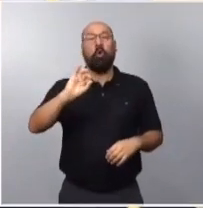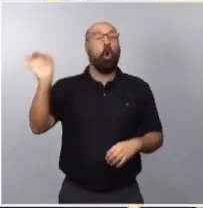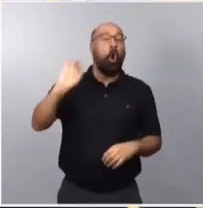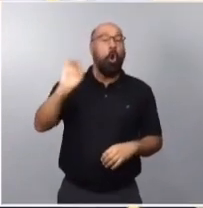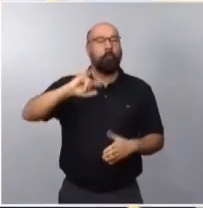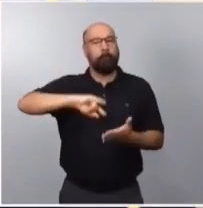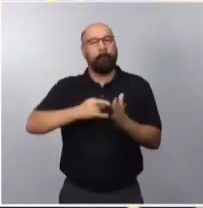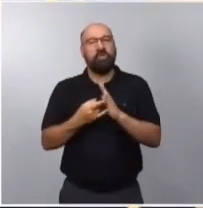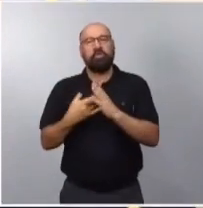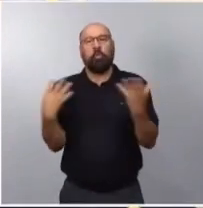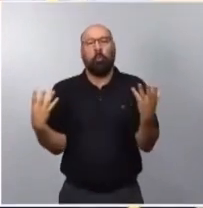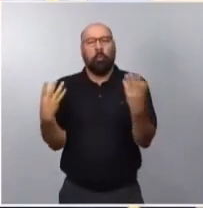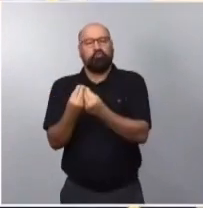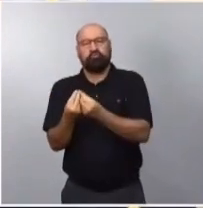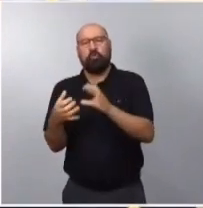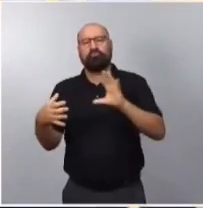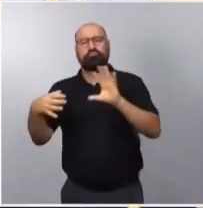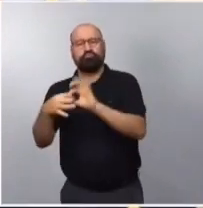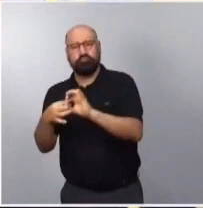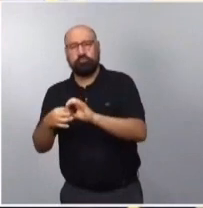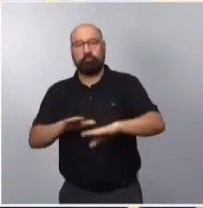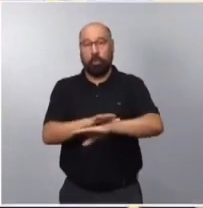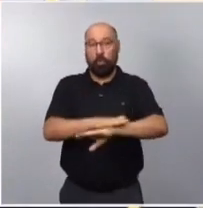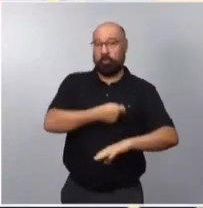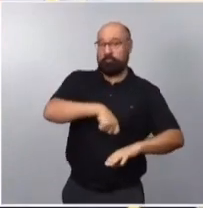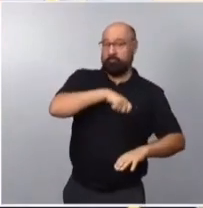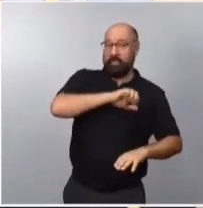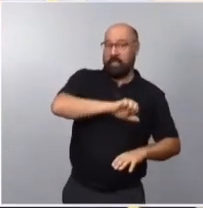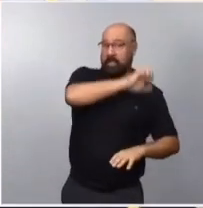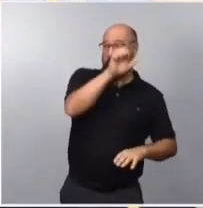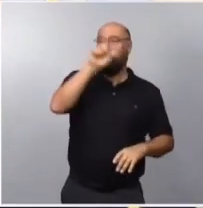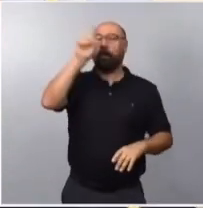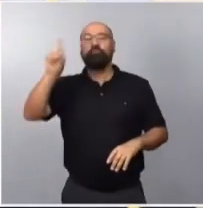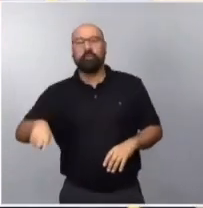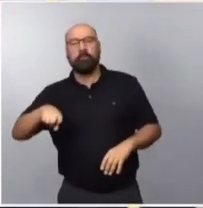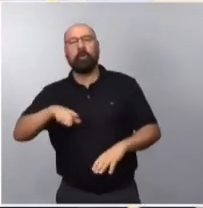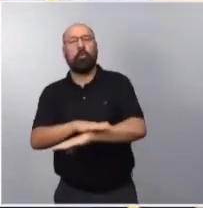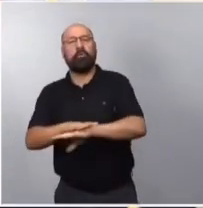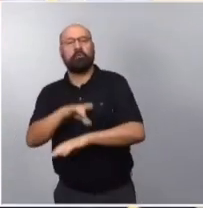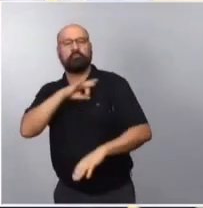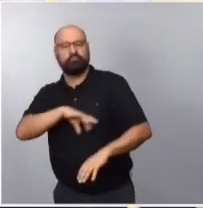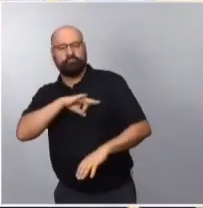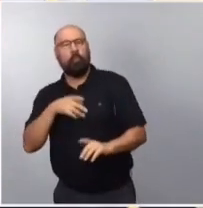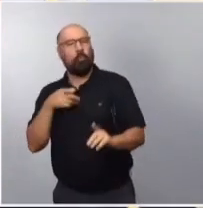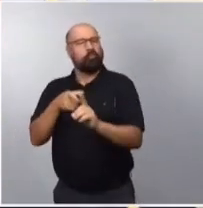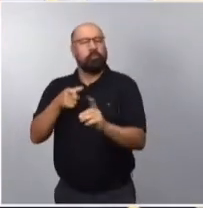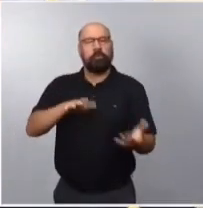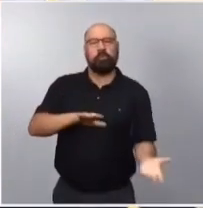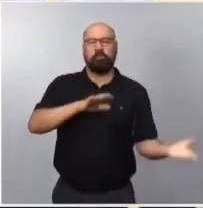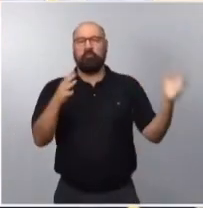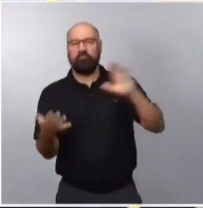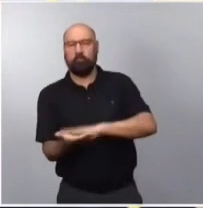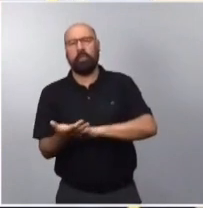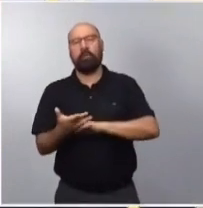que ambos gobiernos tenemos un interés común. Que, lógicamente, está encardinado en la transformación ecológica y en la transición verde. Y